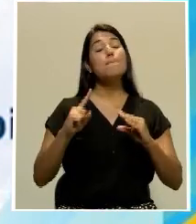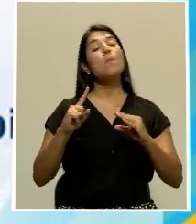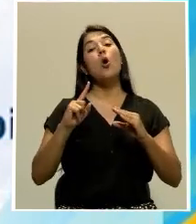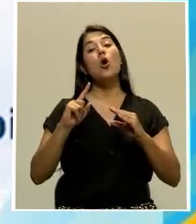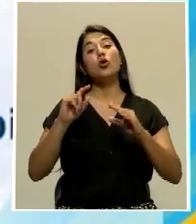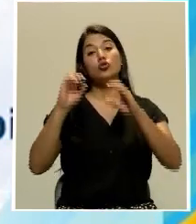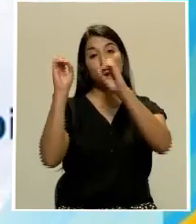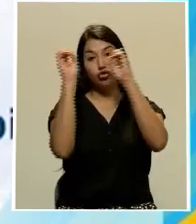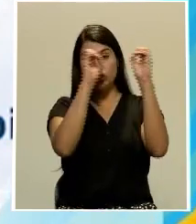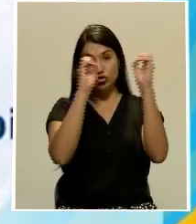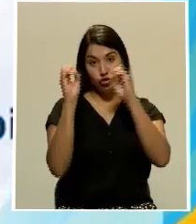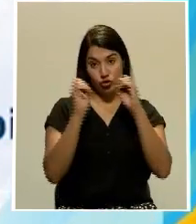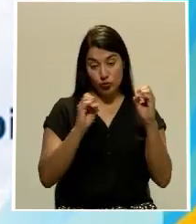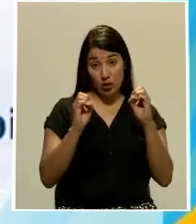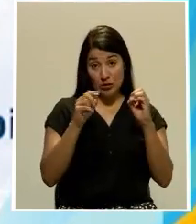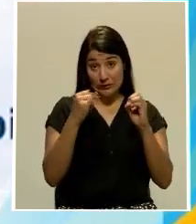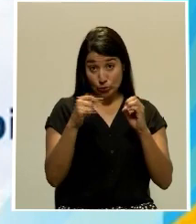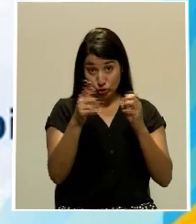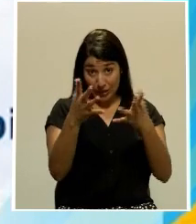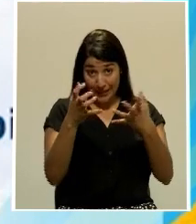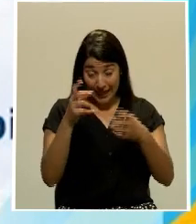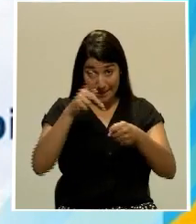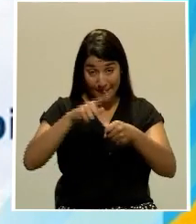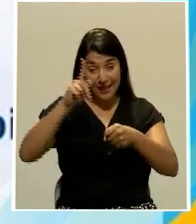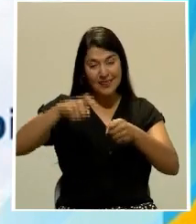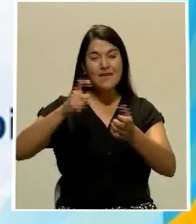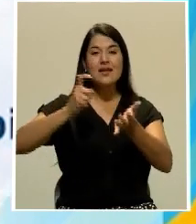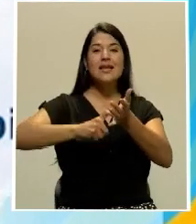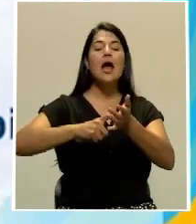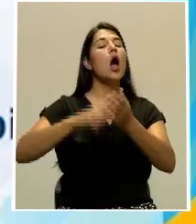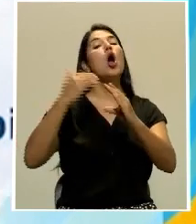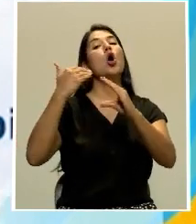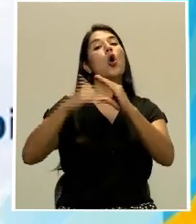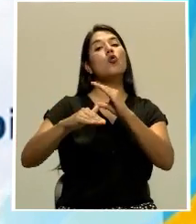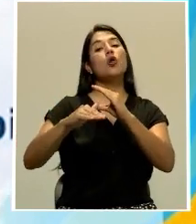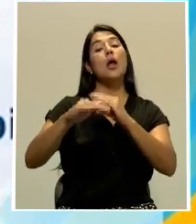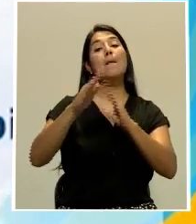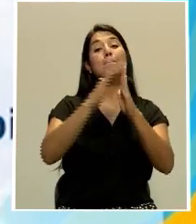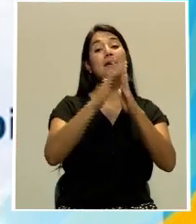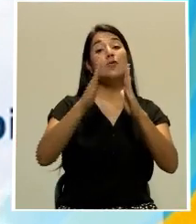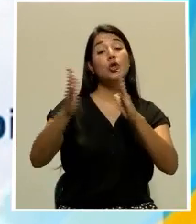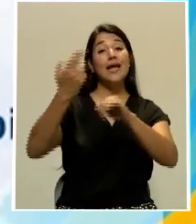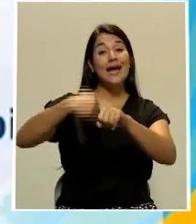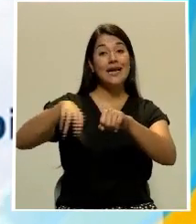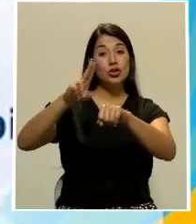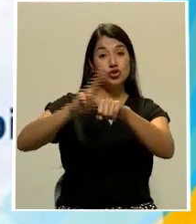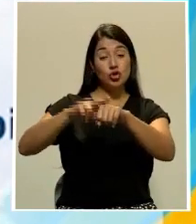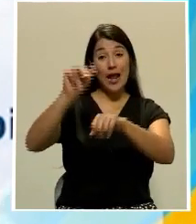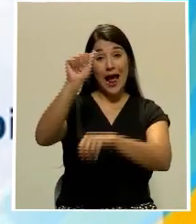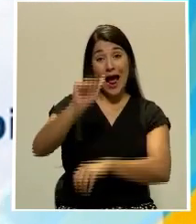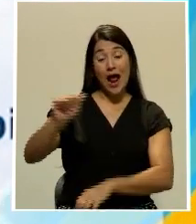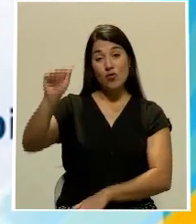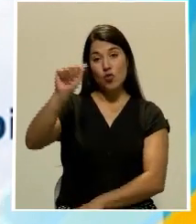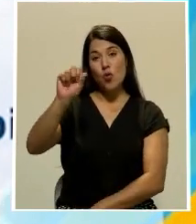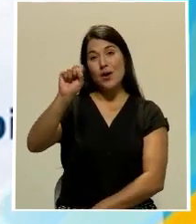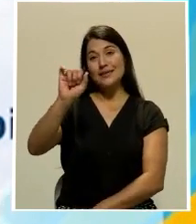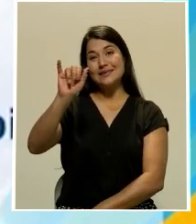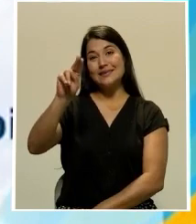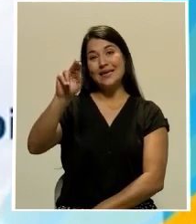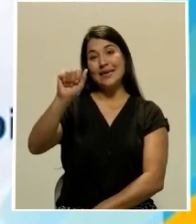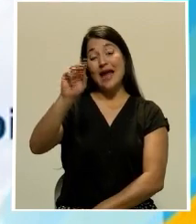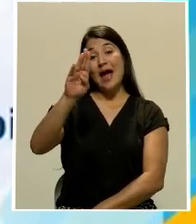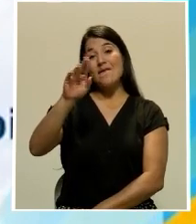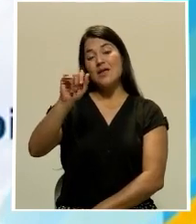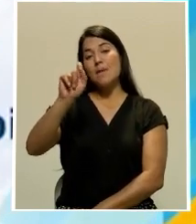plataforma SUMO Para participar debe inscribirse al correo electrónico bibliotecanacional arroba sinavi.go